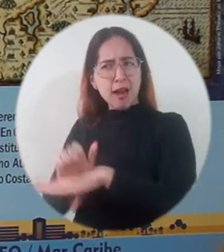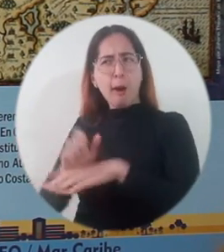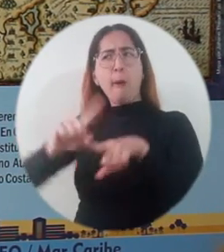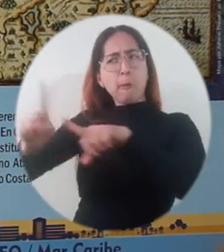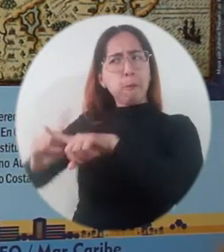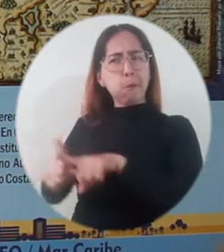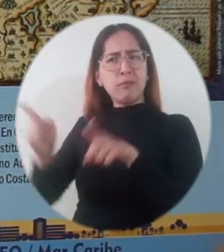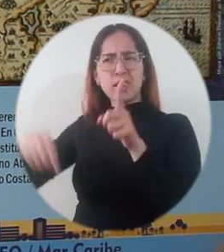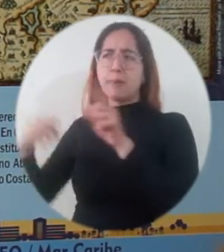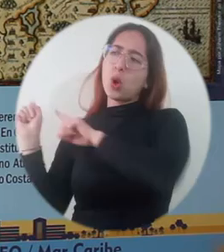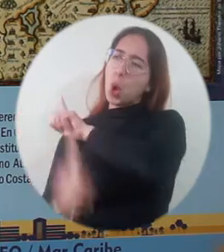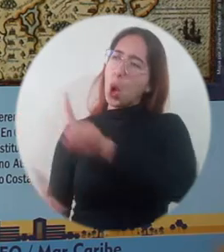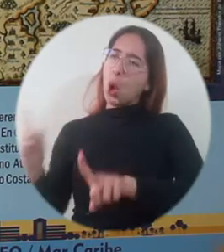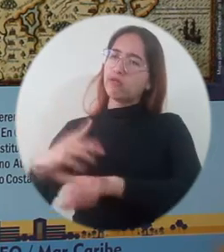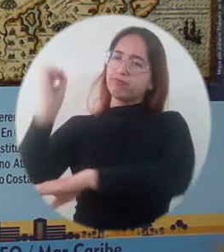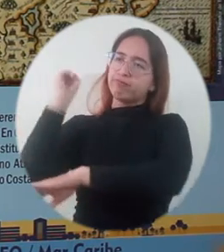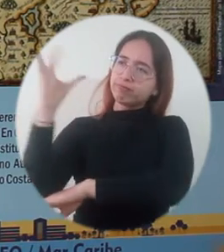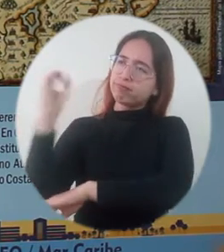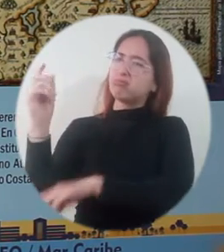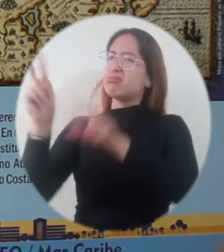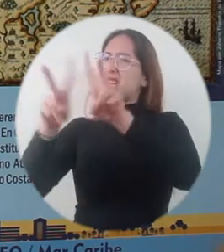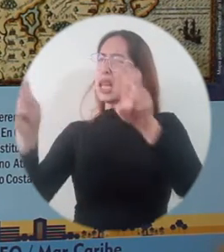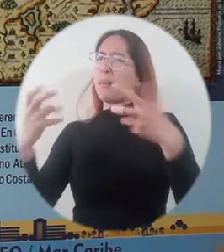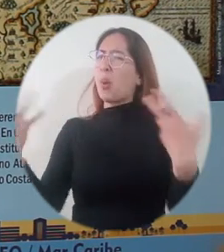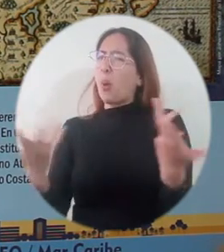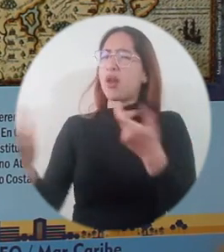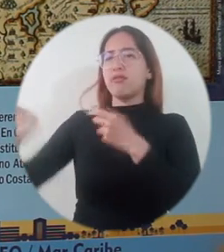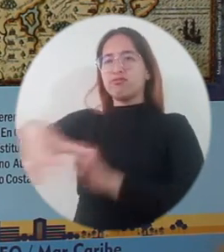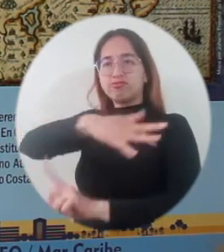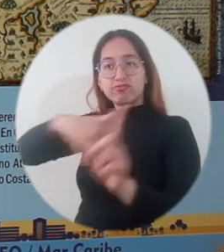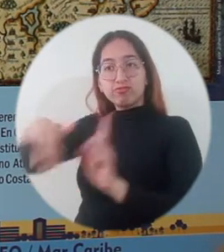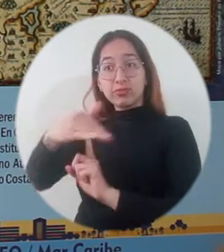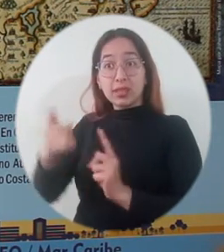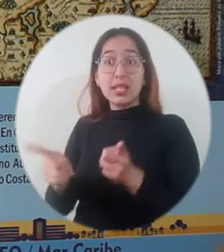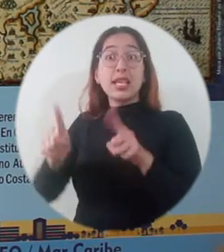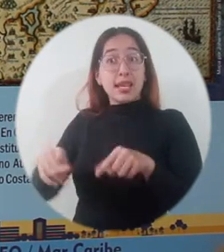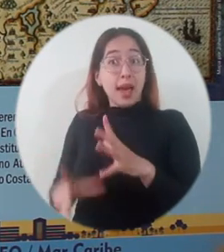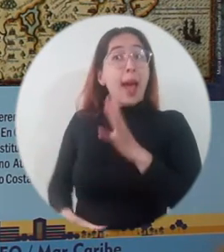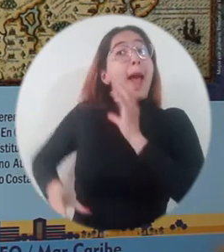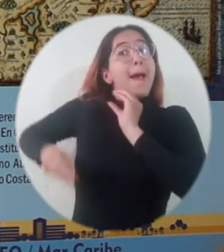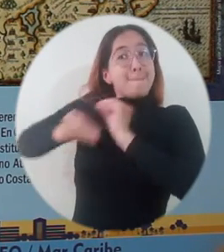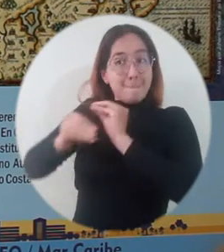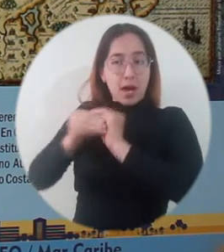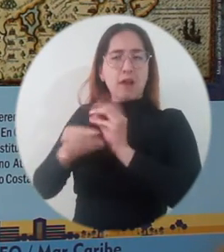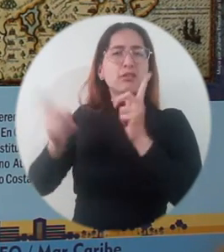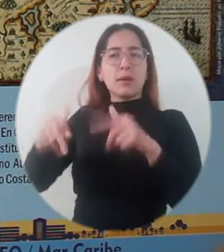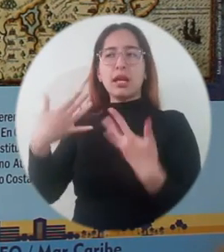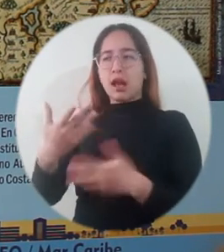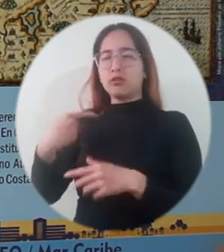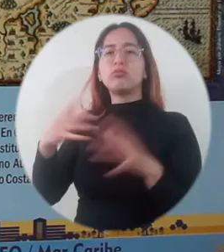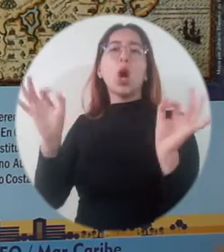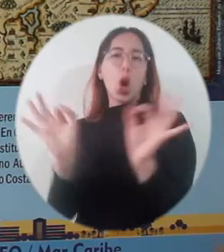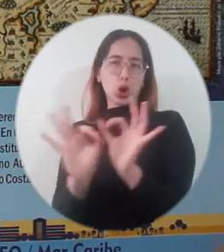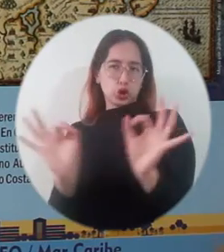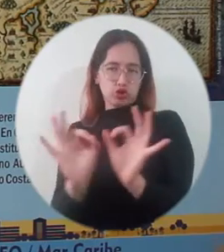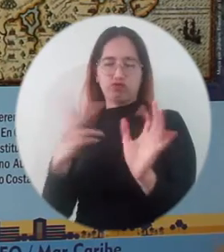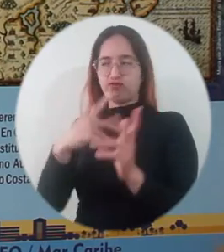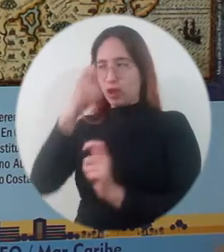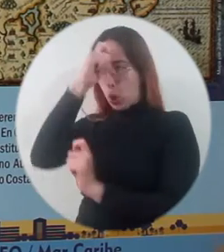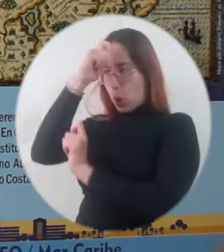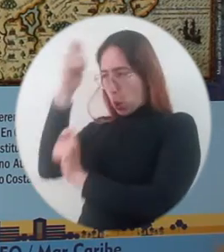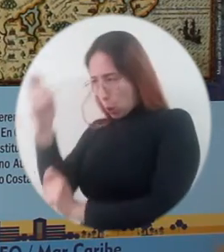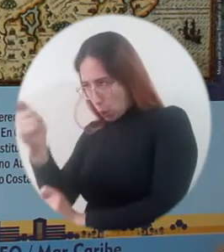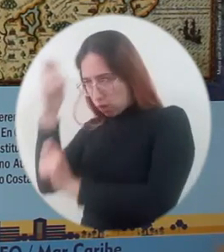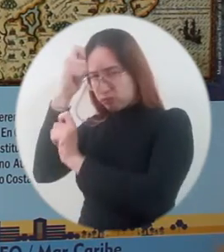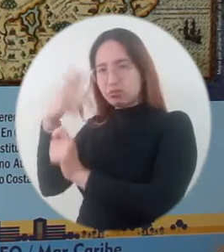diferentes entidades como Procat y Invemar con diferentes conferencias acerca de temas ambientales. Además hicimos un sencillo